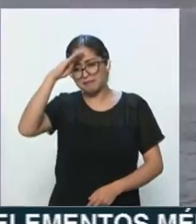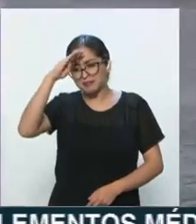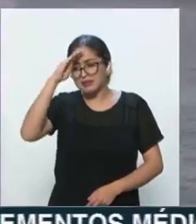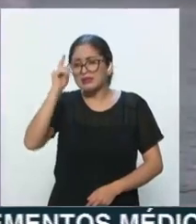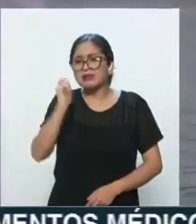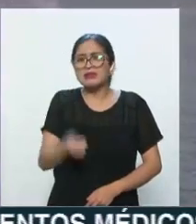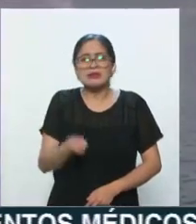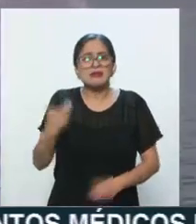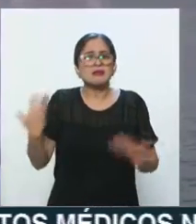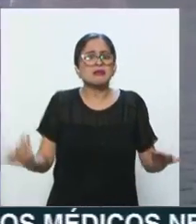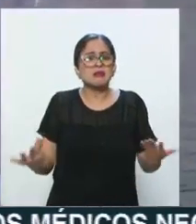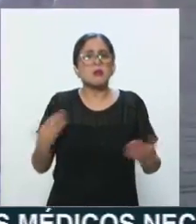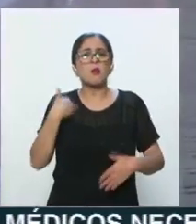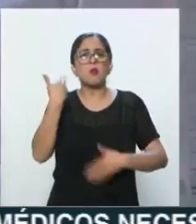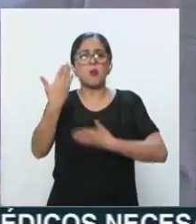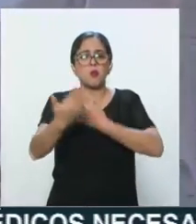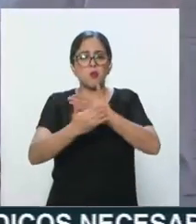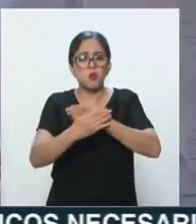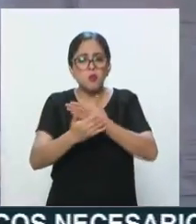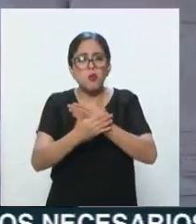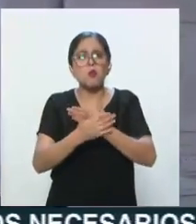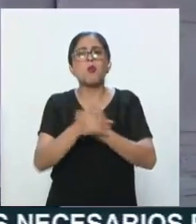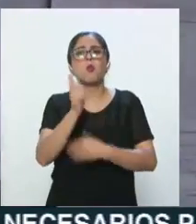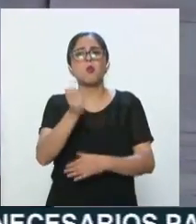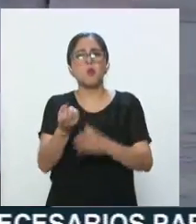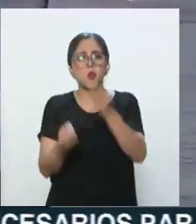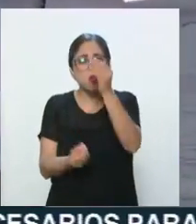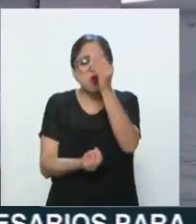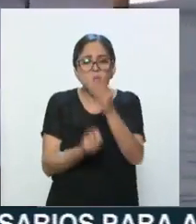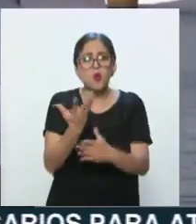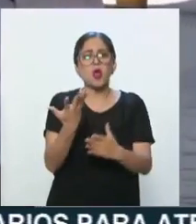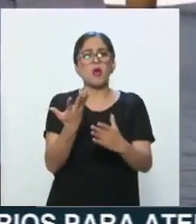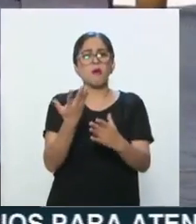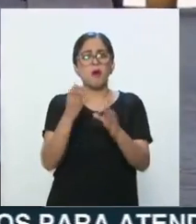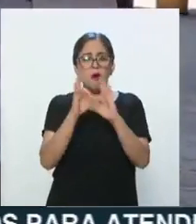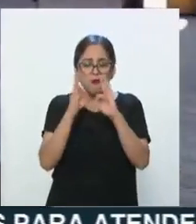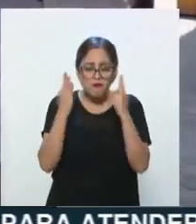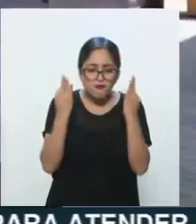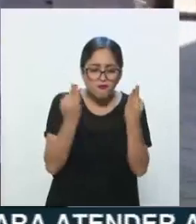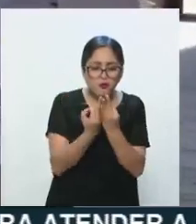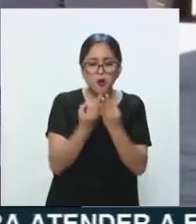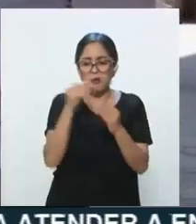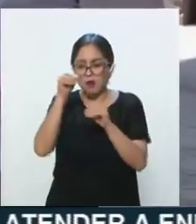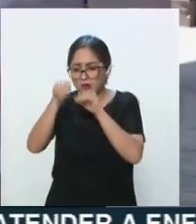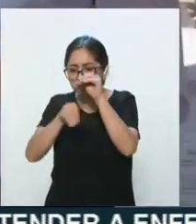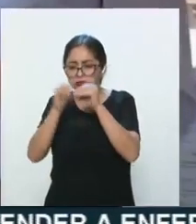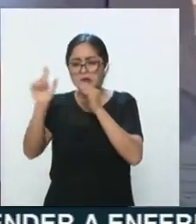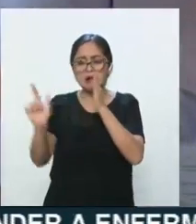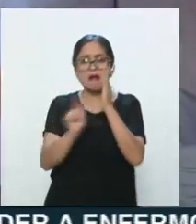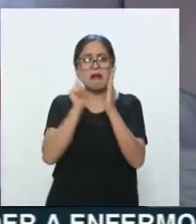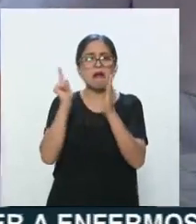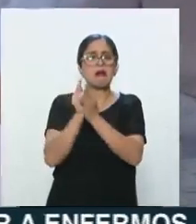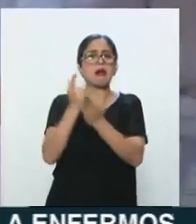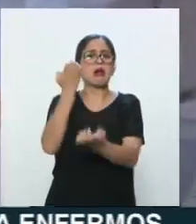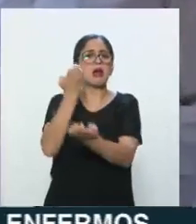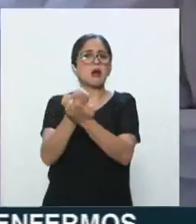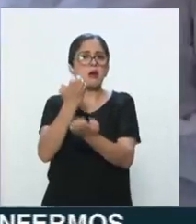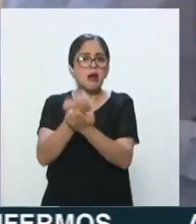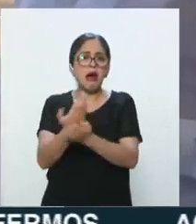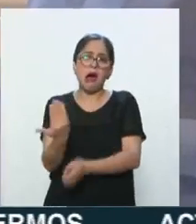modelo económico ante el fracaso del